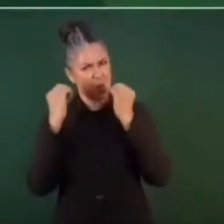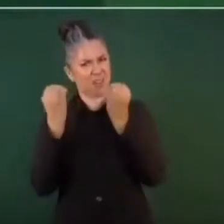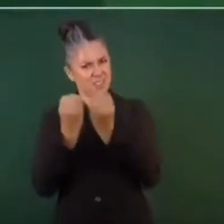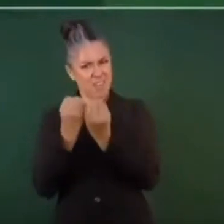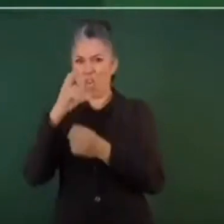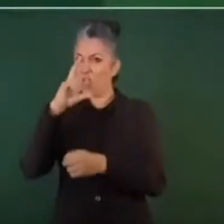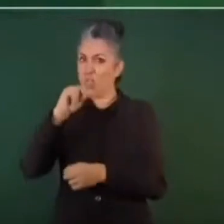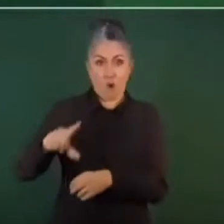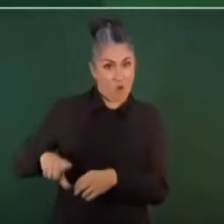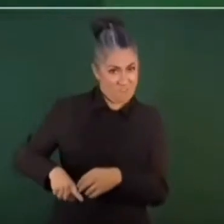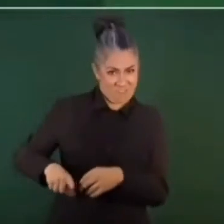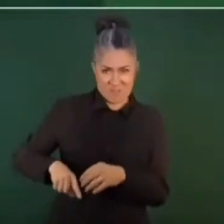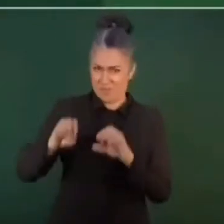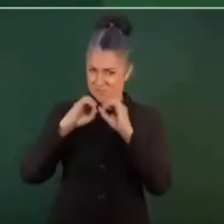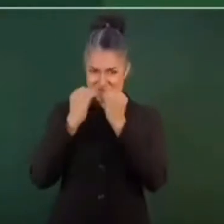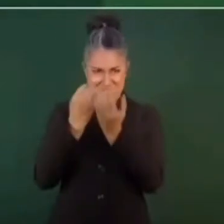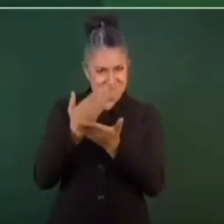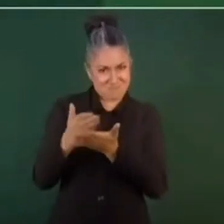de la lluvia,